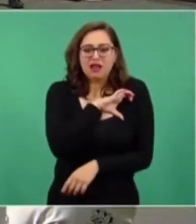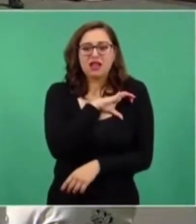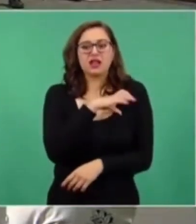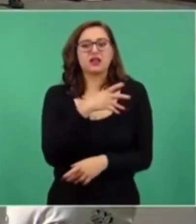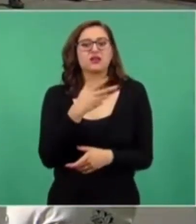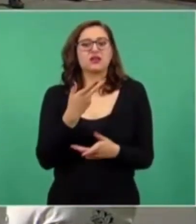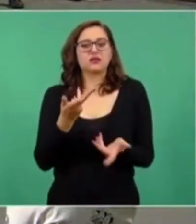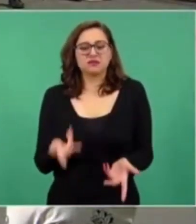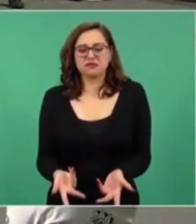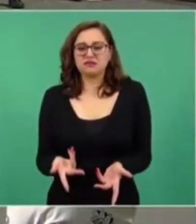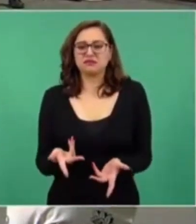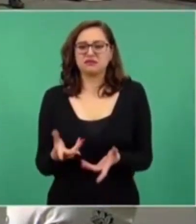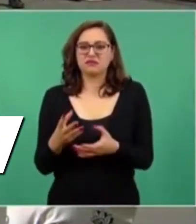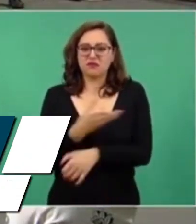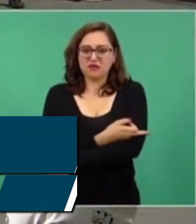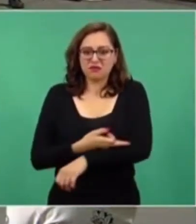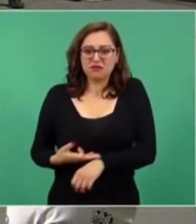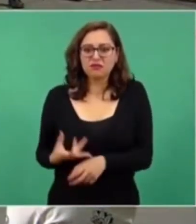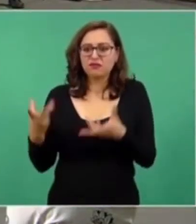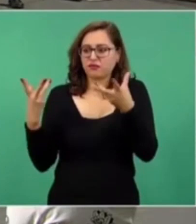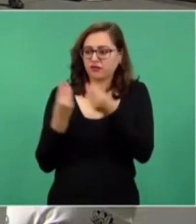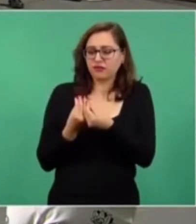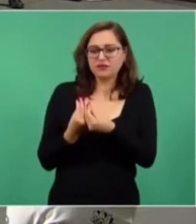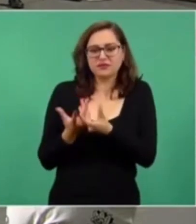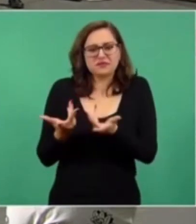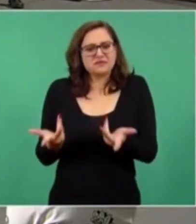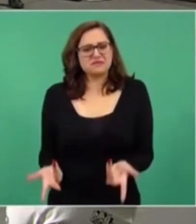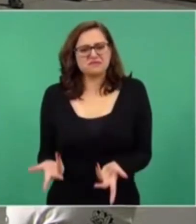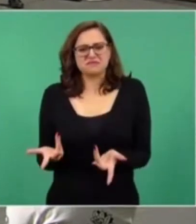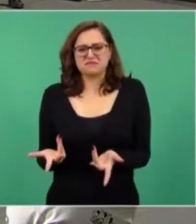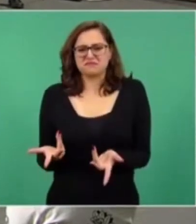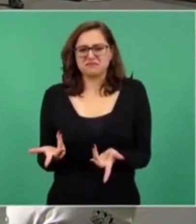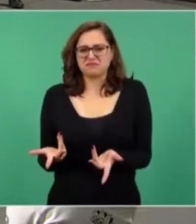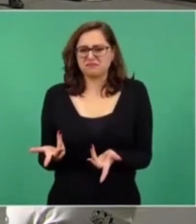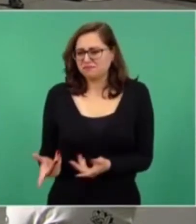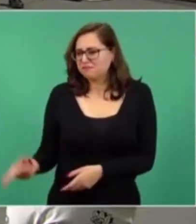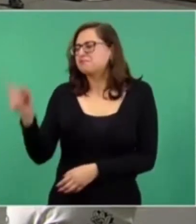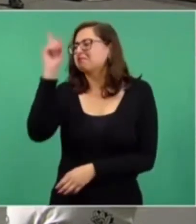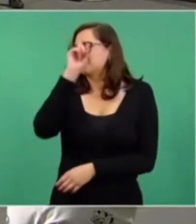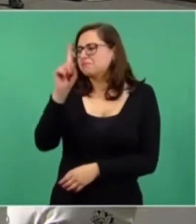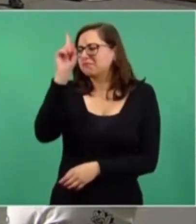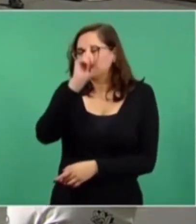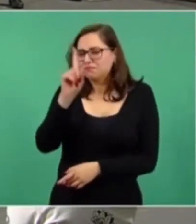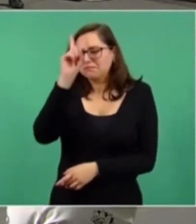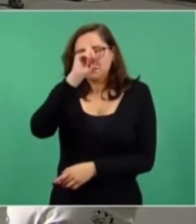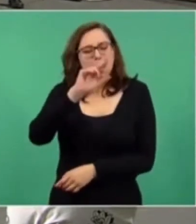a una gente cercana, ¿cuál es el mejor consejo?